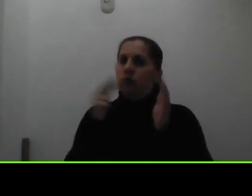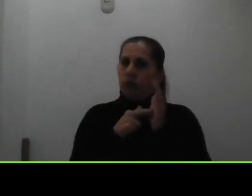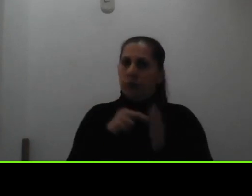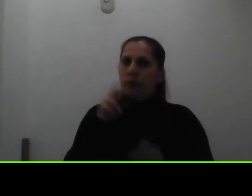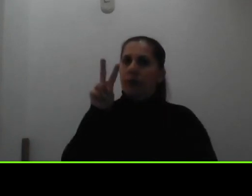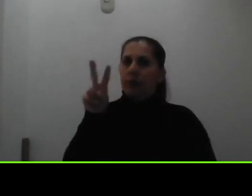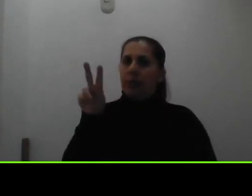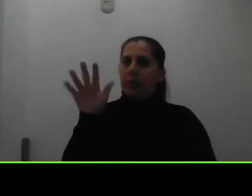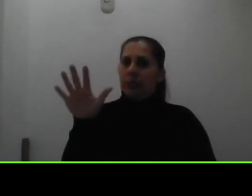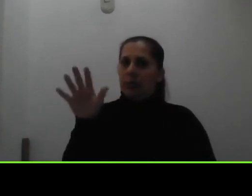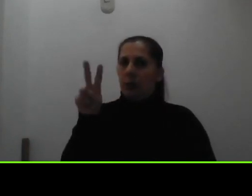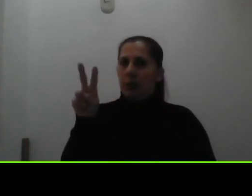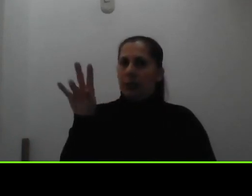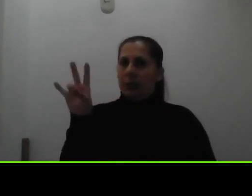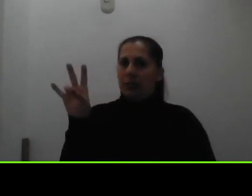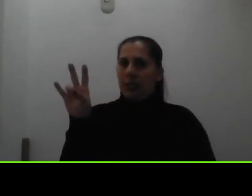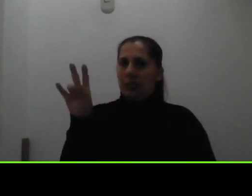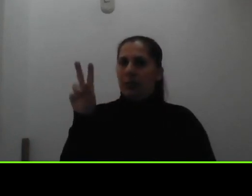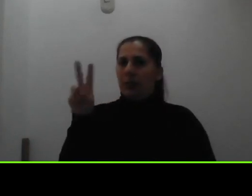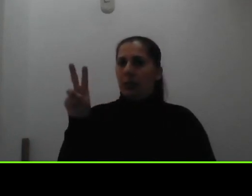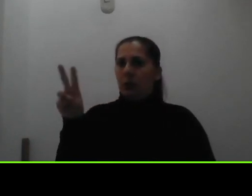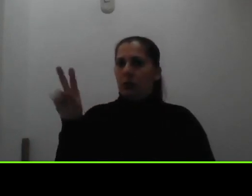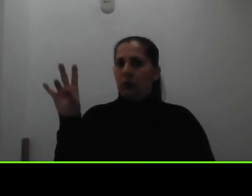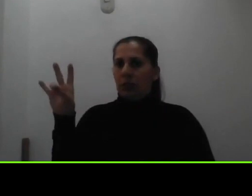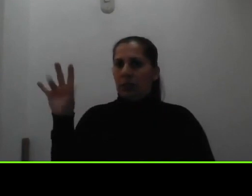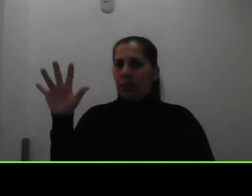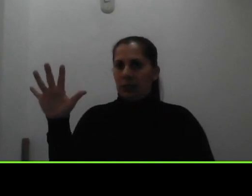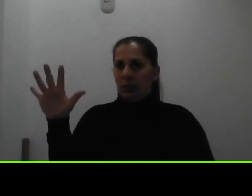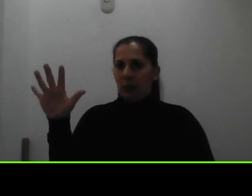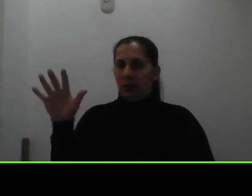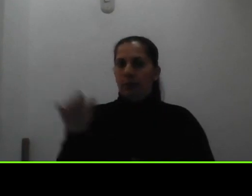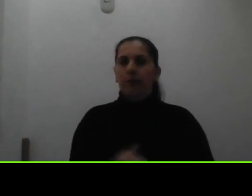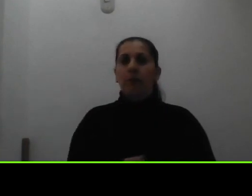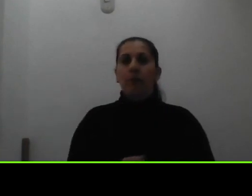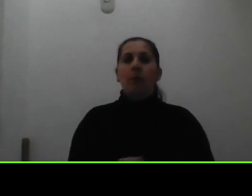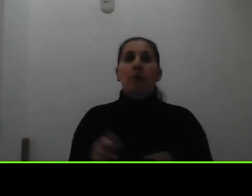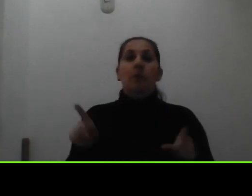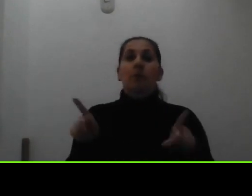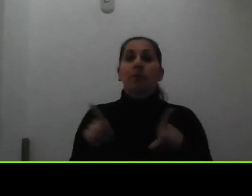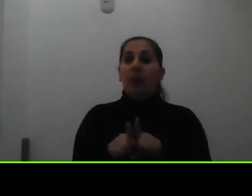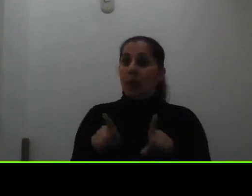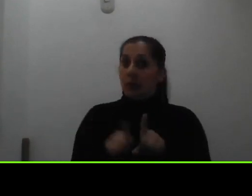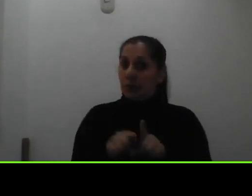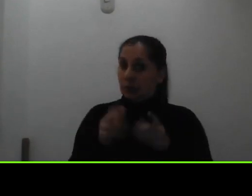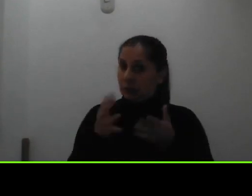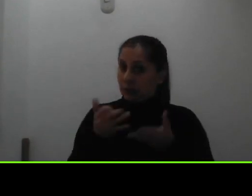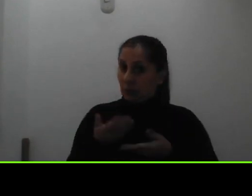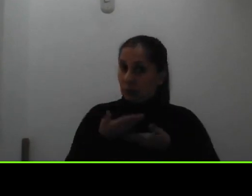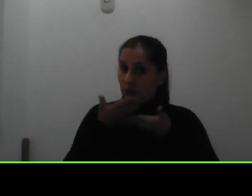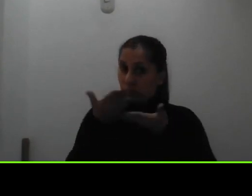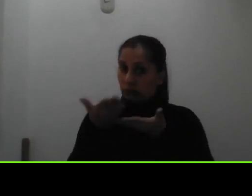2527 2275 y además quería facilitarles